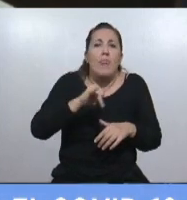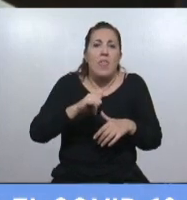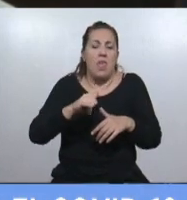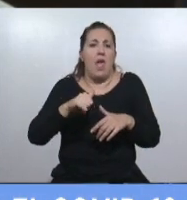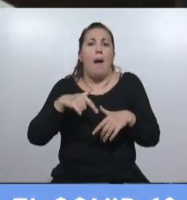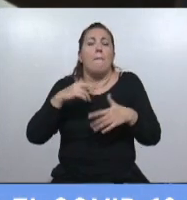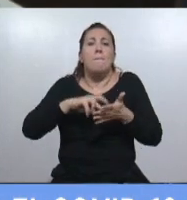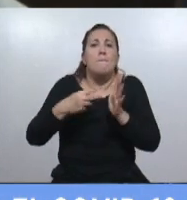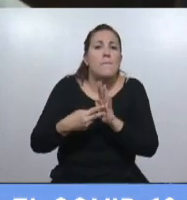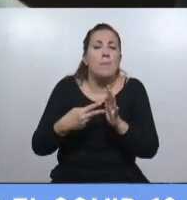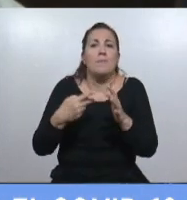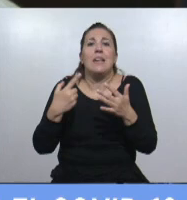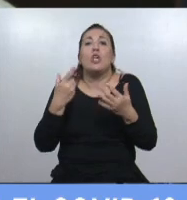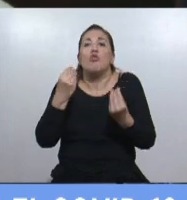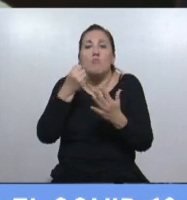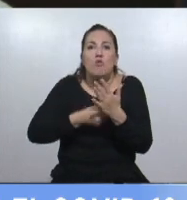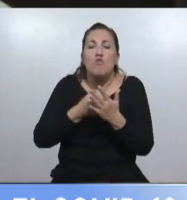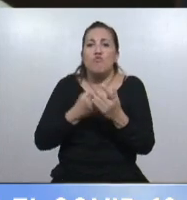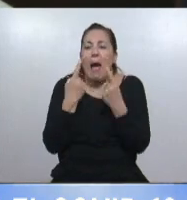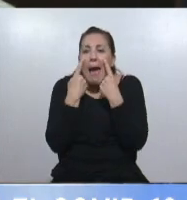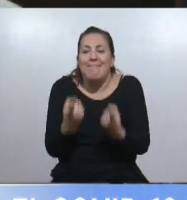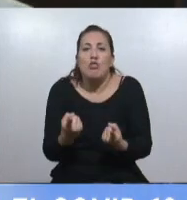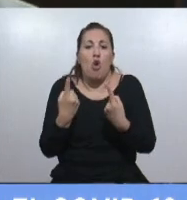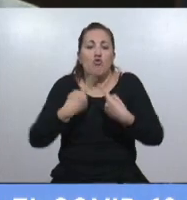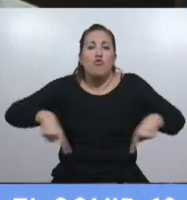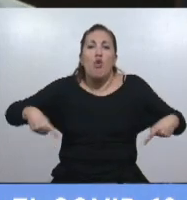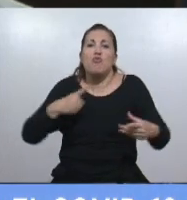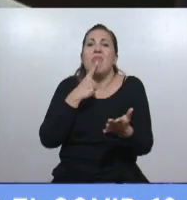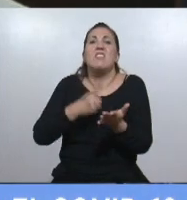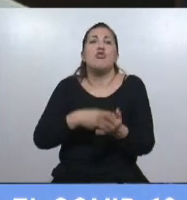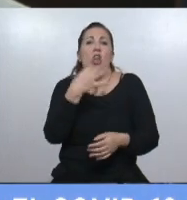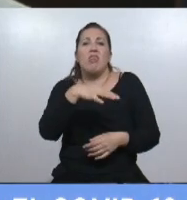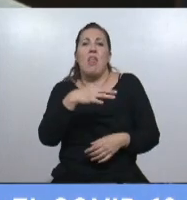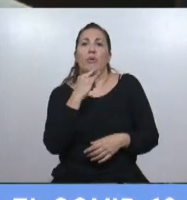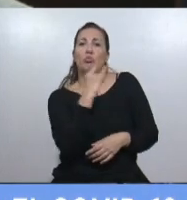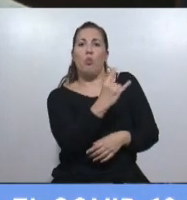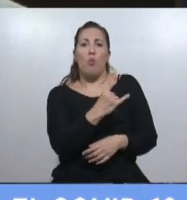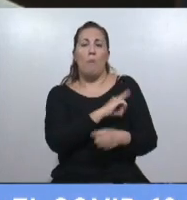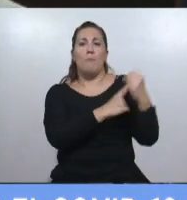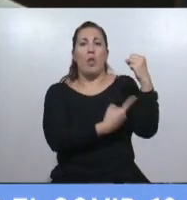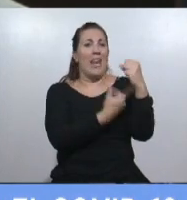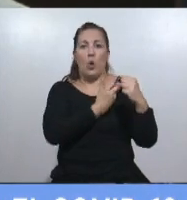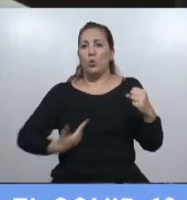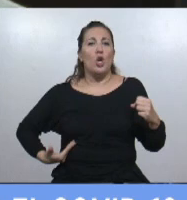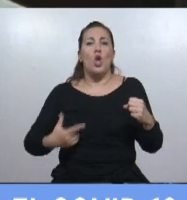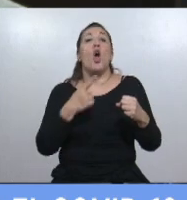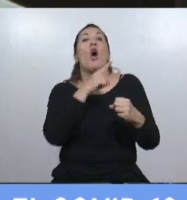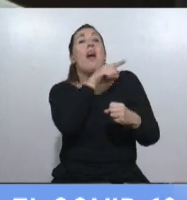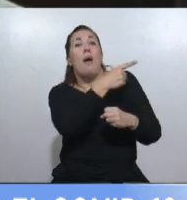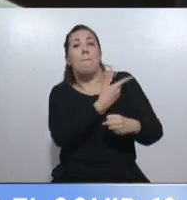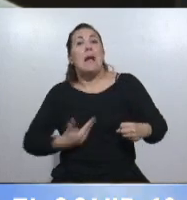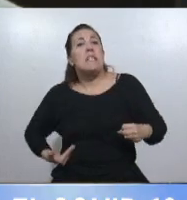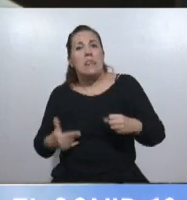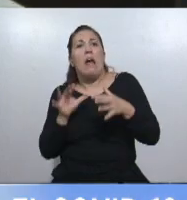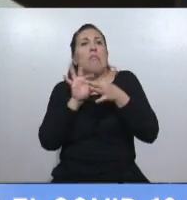combate, su atención, las decisiones que tiene que tomar el Poder Ejecutivo no pueden estar atados a los tiempos del